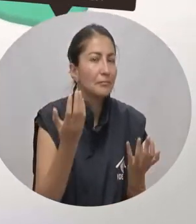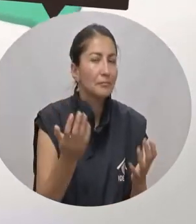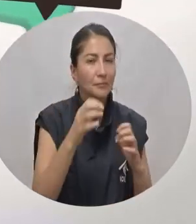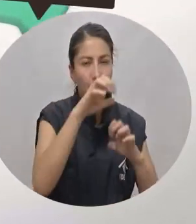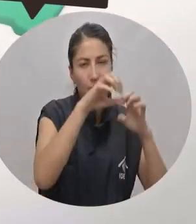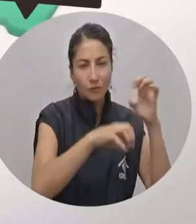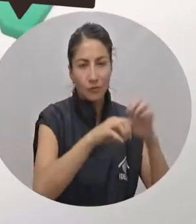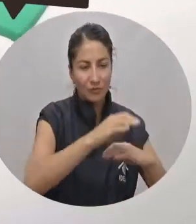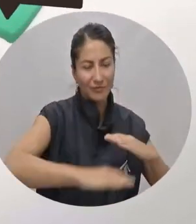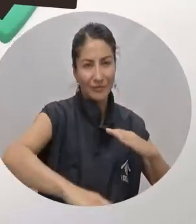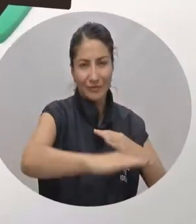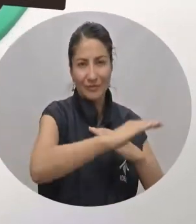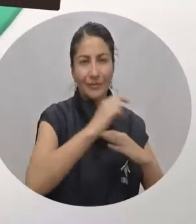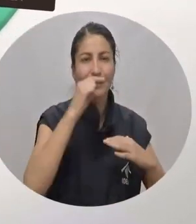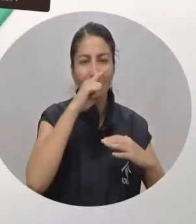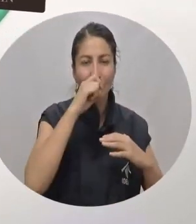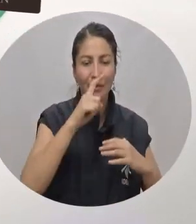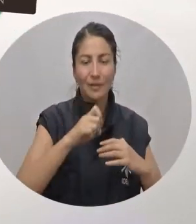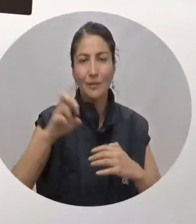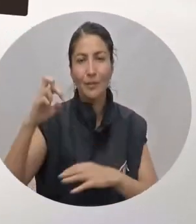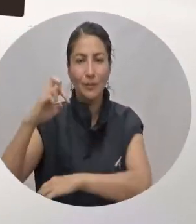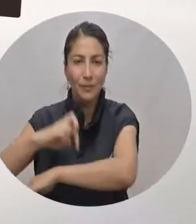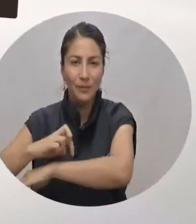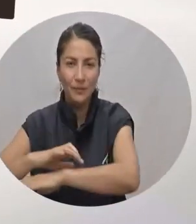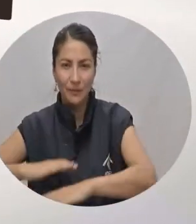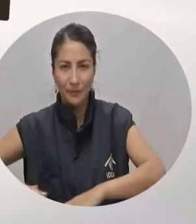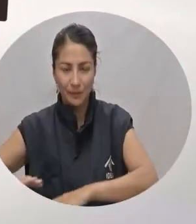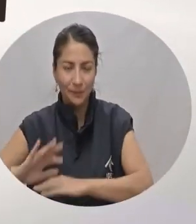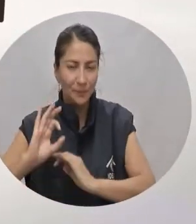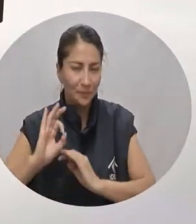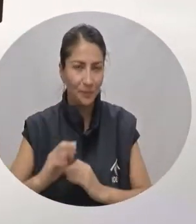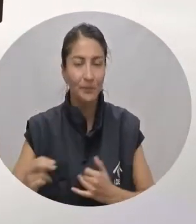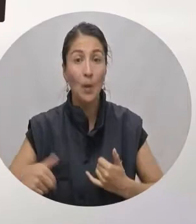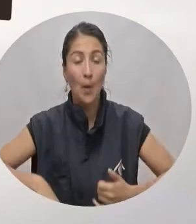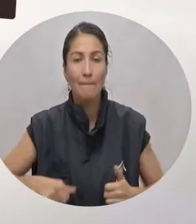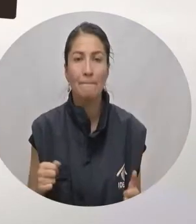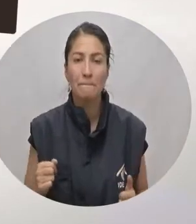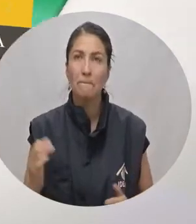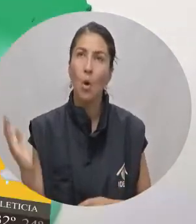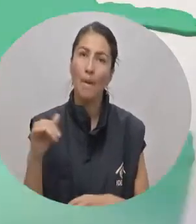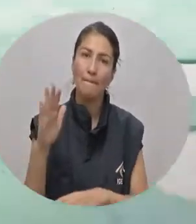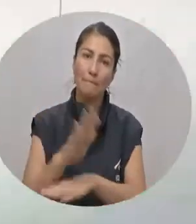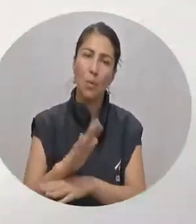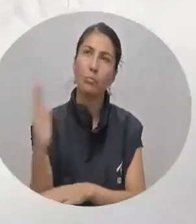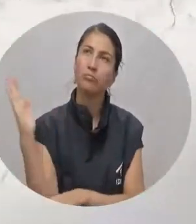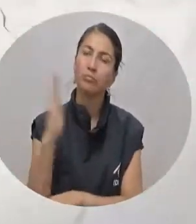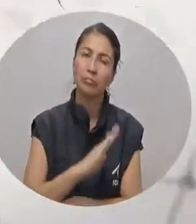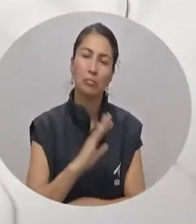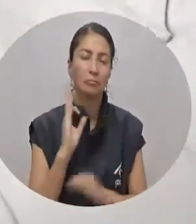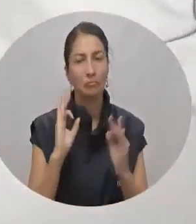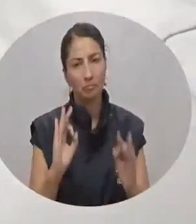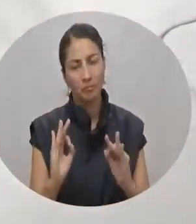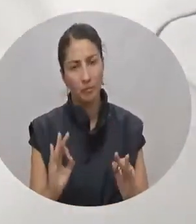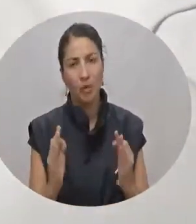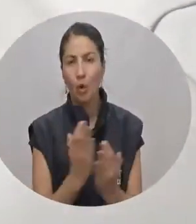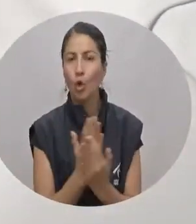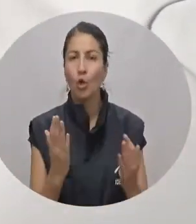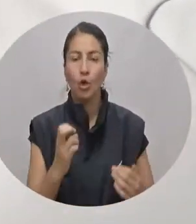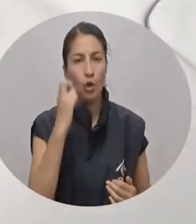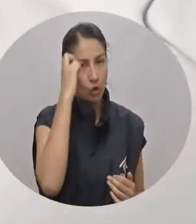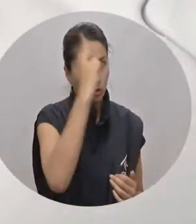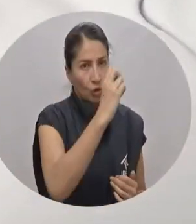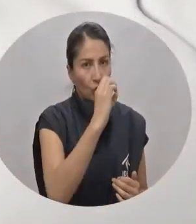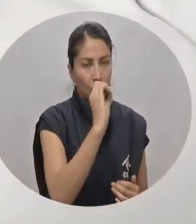territorio. De todos modos, se mantiene la tendencia de lluvias en el trapecio amazónico y el pie de monte del Putumayo. Para Bogotá,